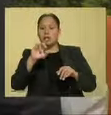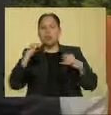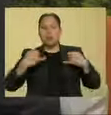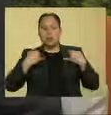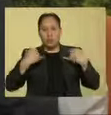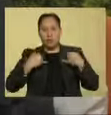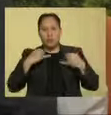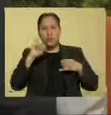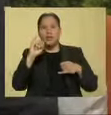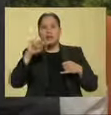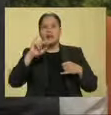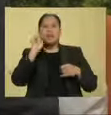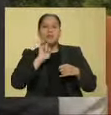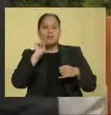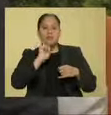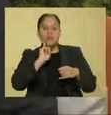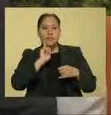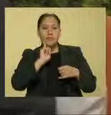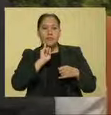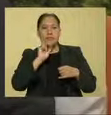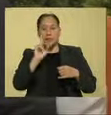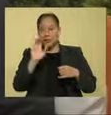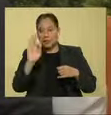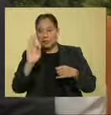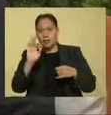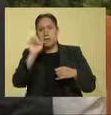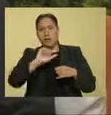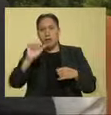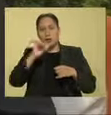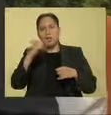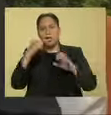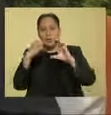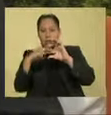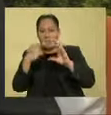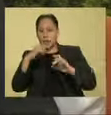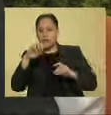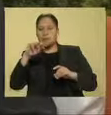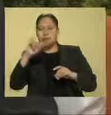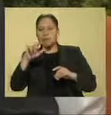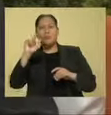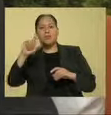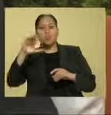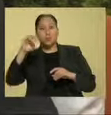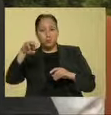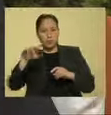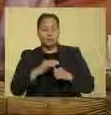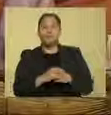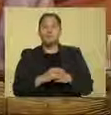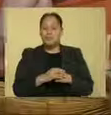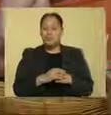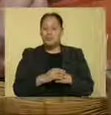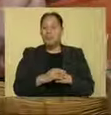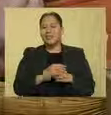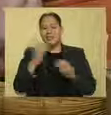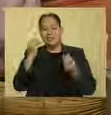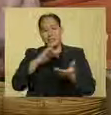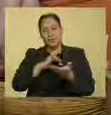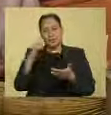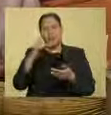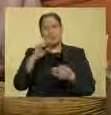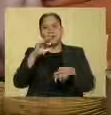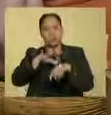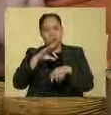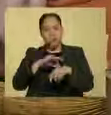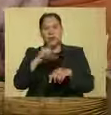inmujeresdistritofederal.gmail.com Perfecto. Pues Doc, muchísimas gracias ahí en casita.